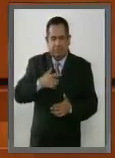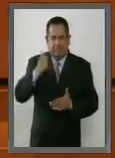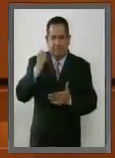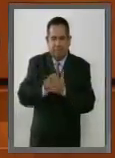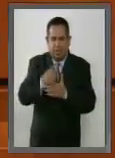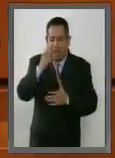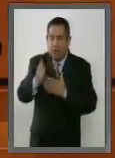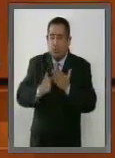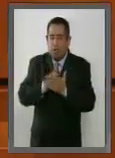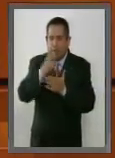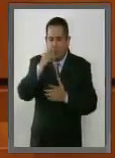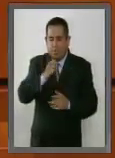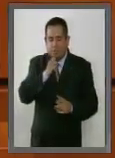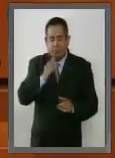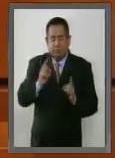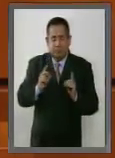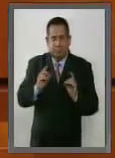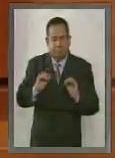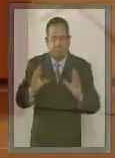para la Ciudad de México.